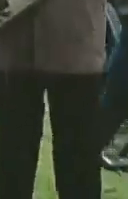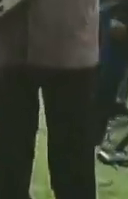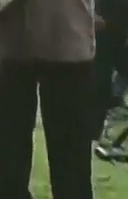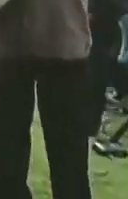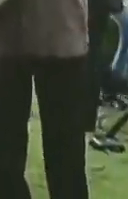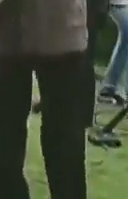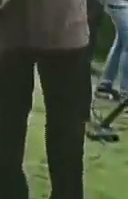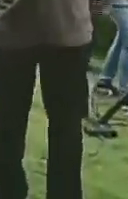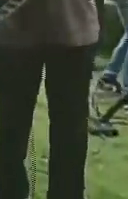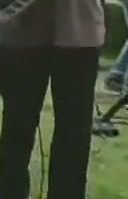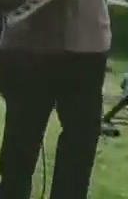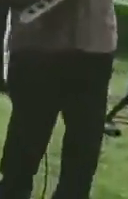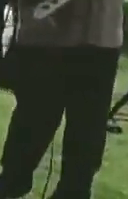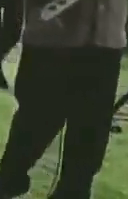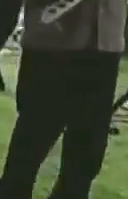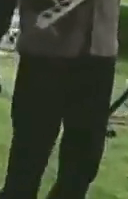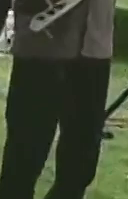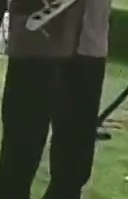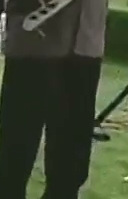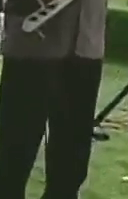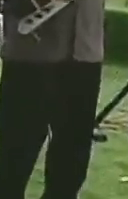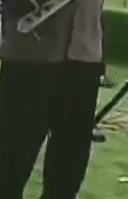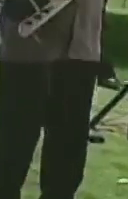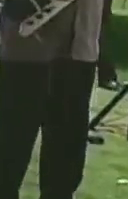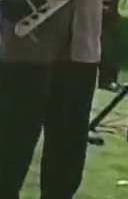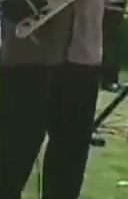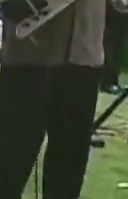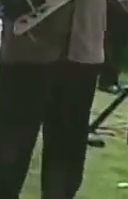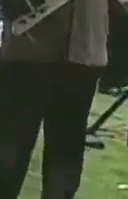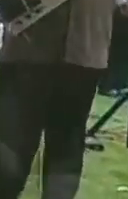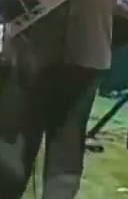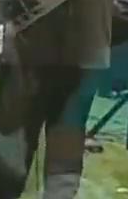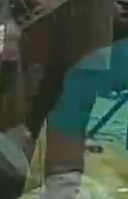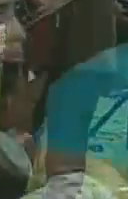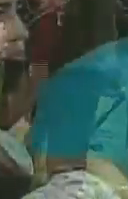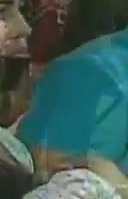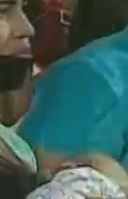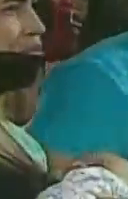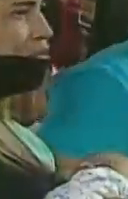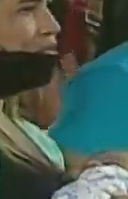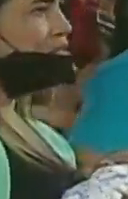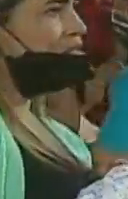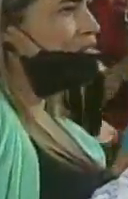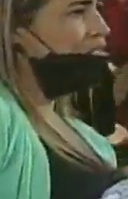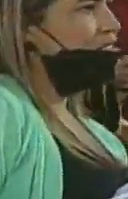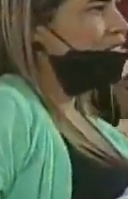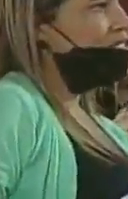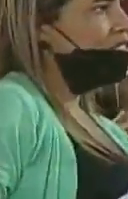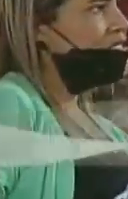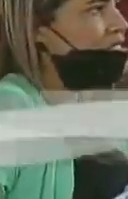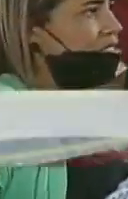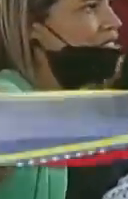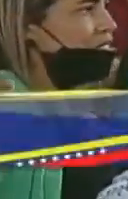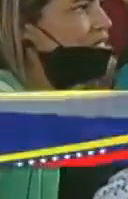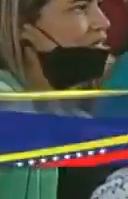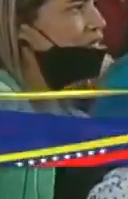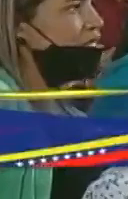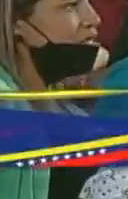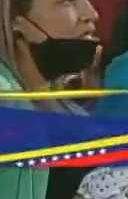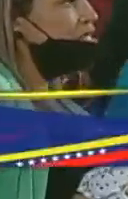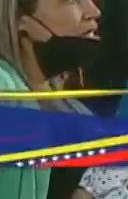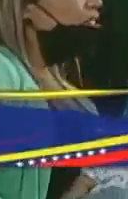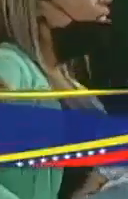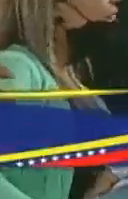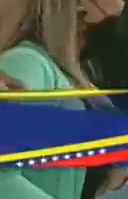todo lo que tiene que ver con las organizaciones de base. Ha hecho un llamado al presidente de la República en otros contactos con todo lo que tiene que ver con